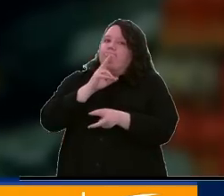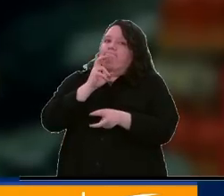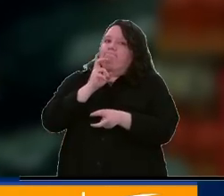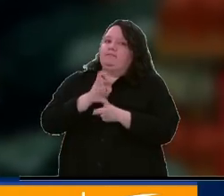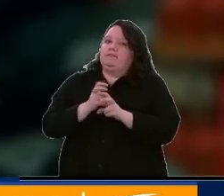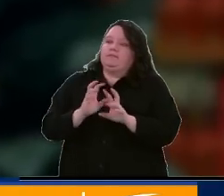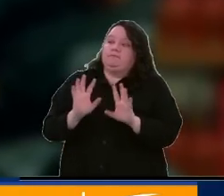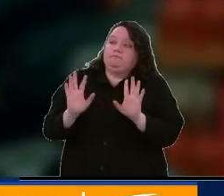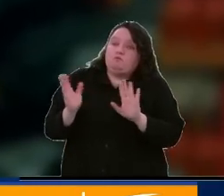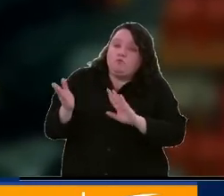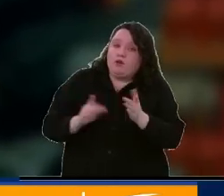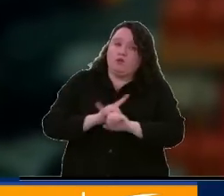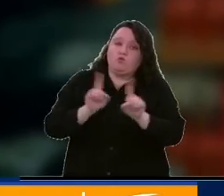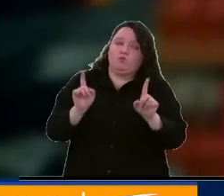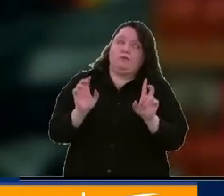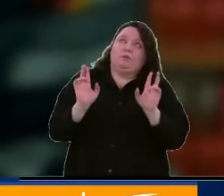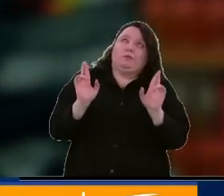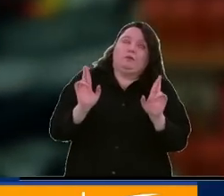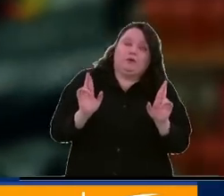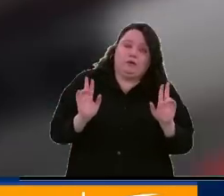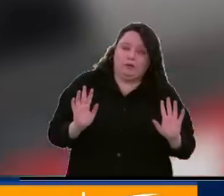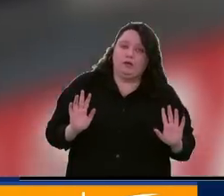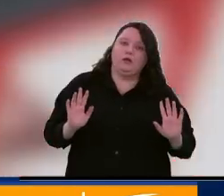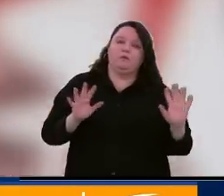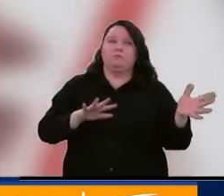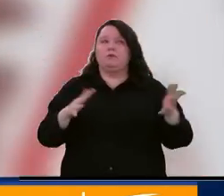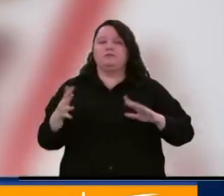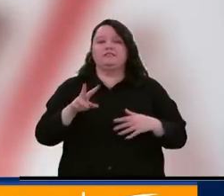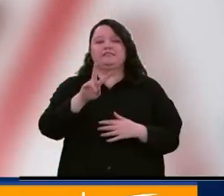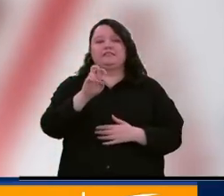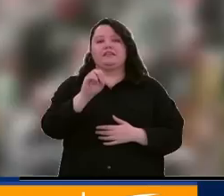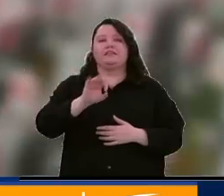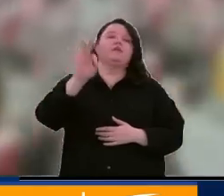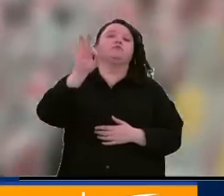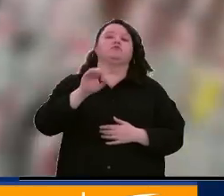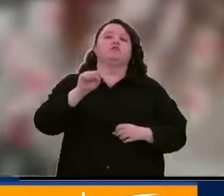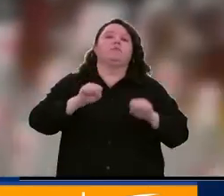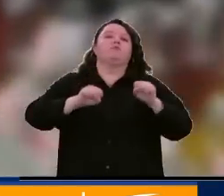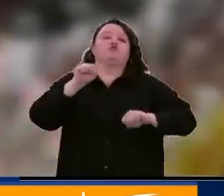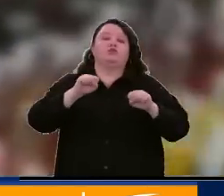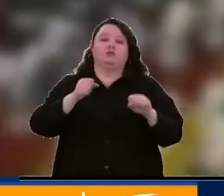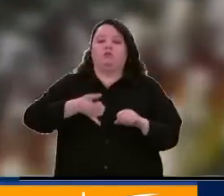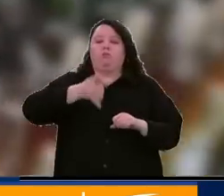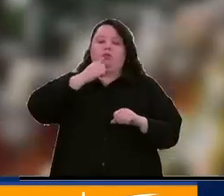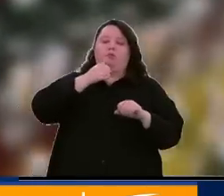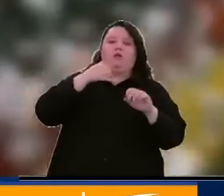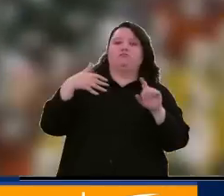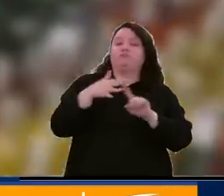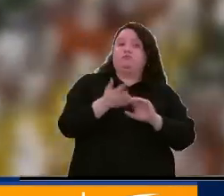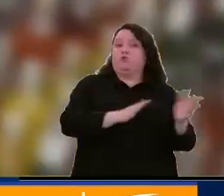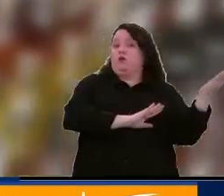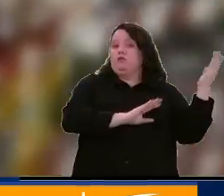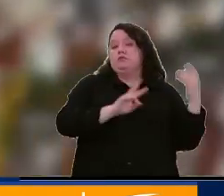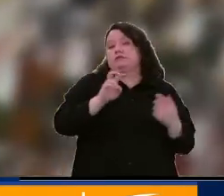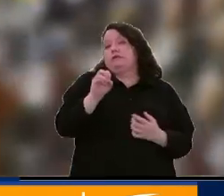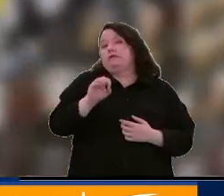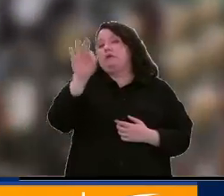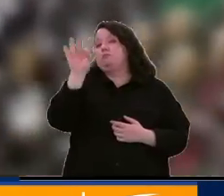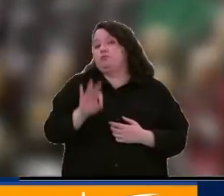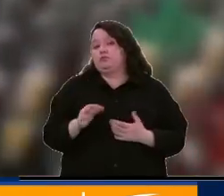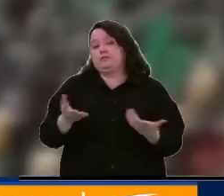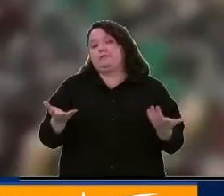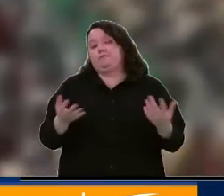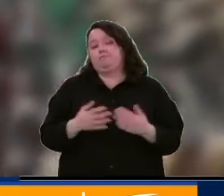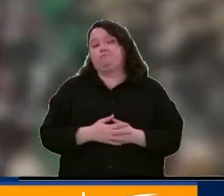no tenga un desenlace fatal, tendríamos alrededor de un 70% de porcentaje de letalidad que es crítico en esta